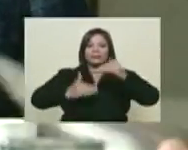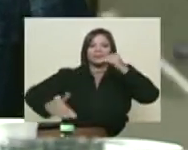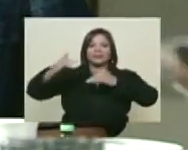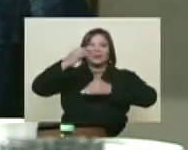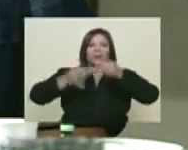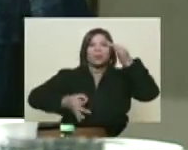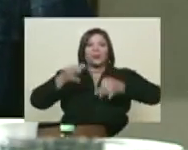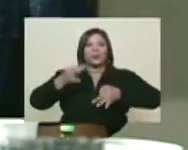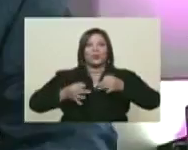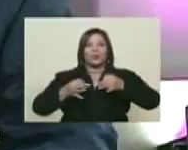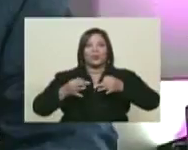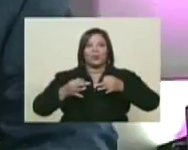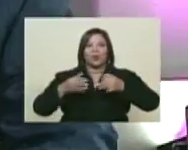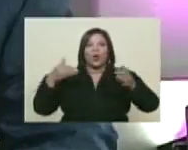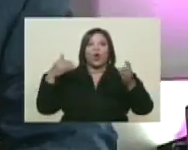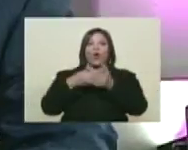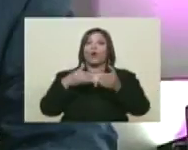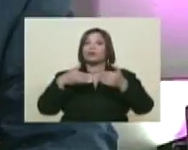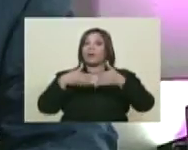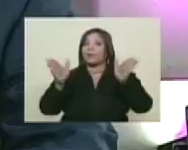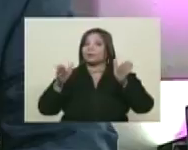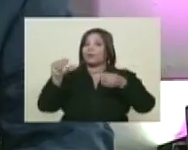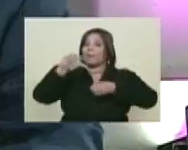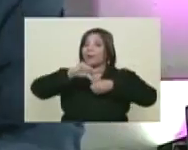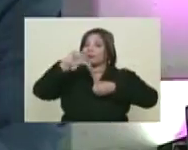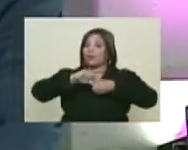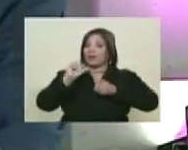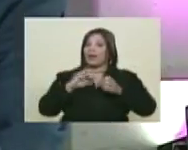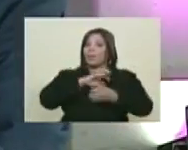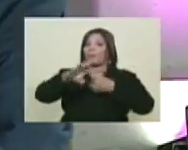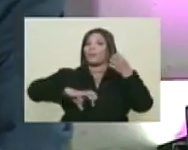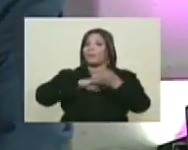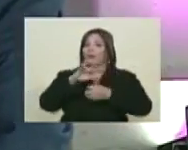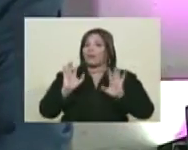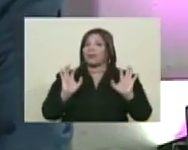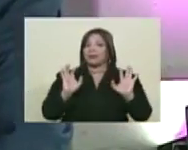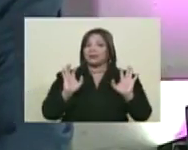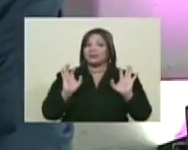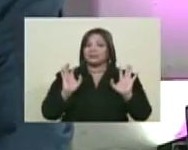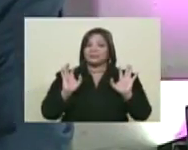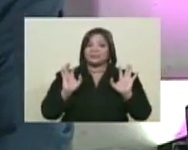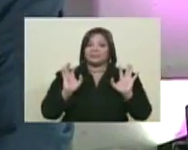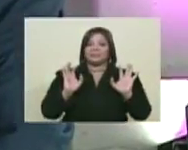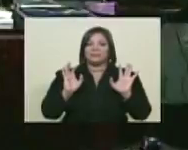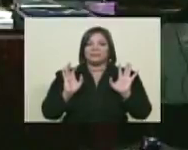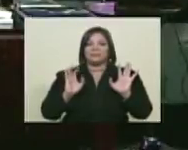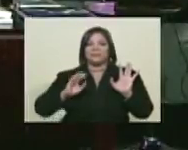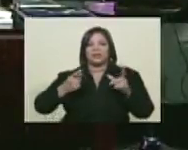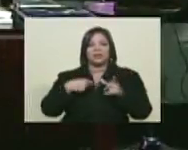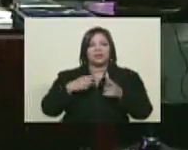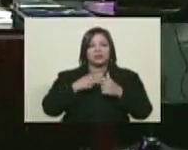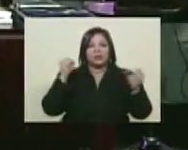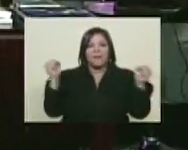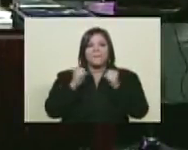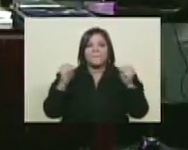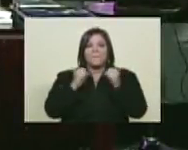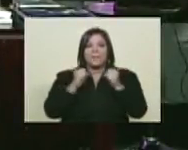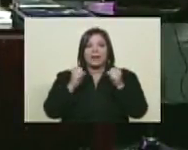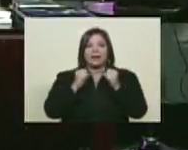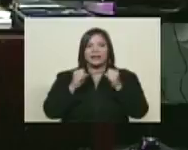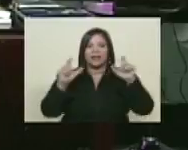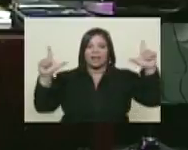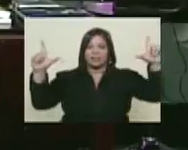Justicia. Contra la apertura petrolera. En contra de la apertura petrolera. Y entonces nosotros en Mérida andábamos con un gran